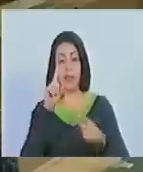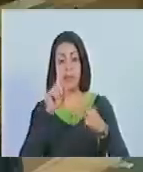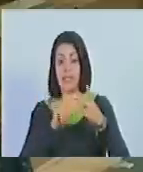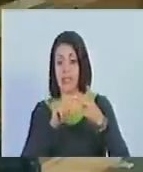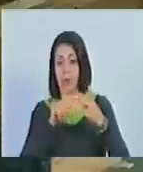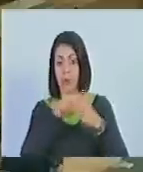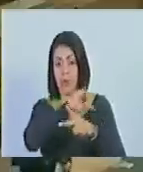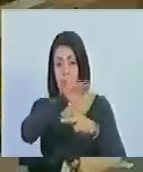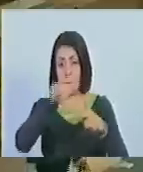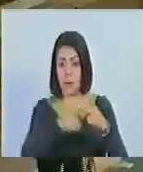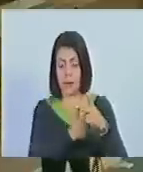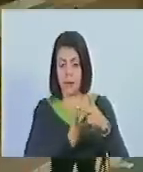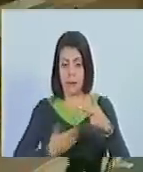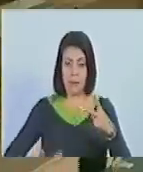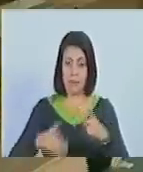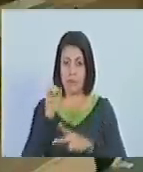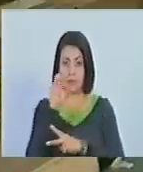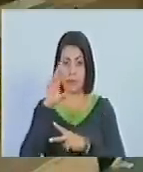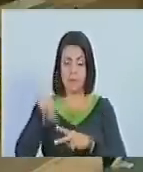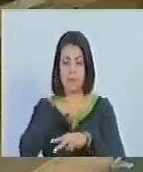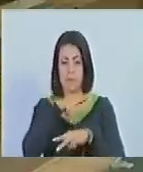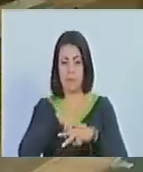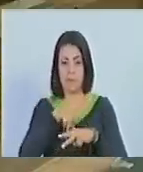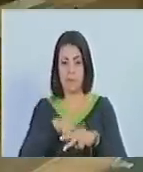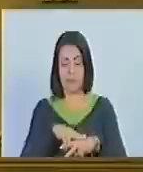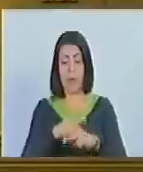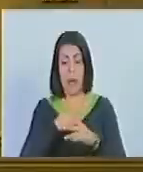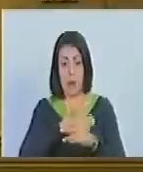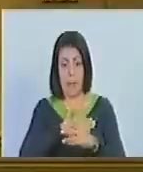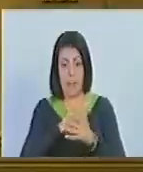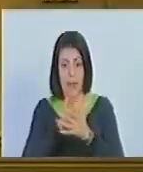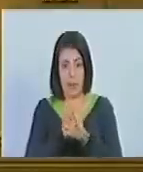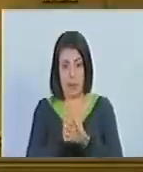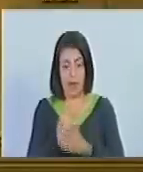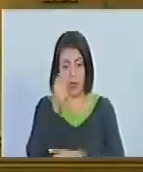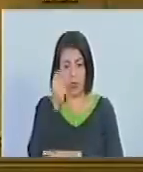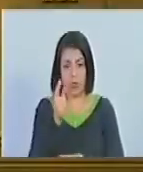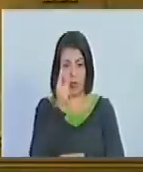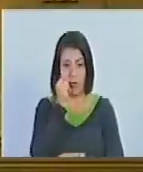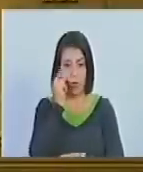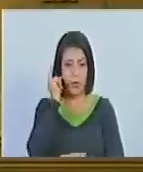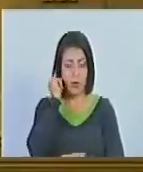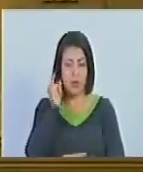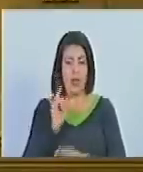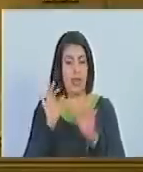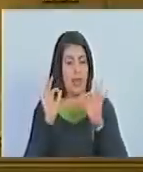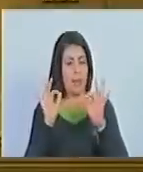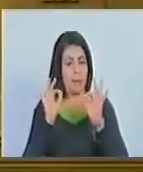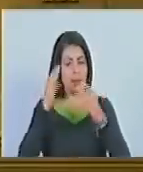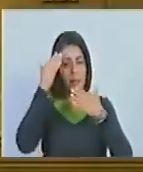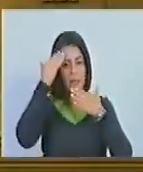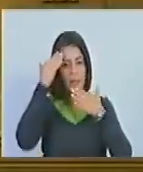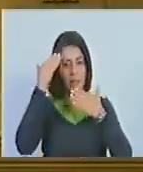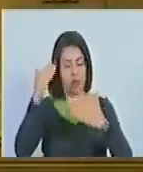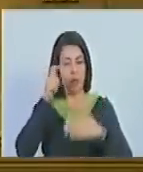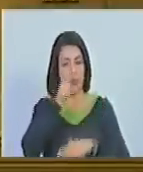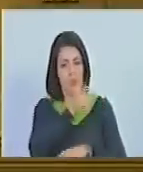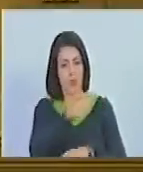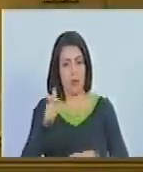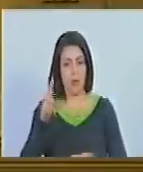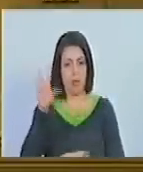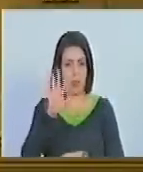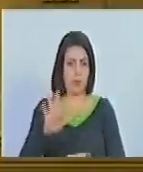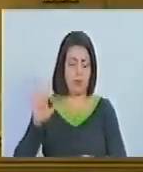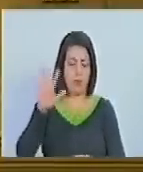vicepresidenta de la Asamblea Nacional, a mis colegas diputados y diputadas, y un especial saludo al pueblo de